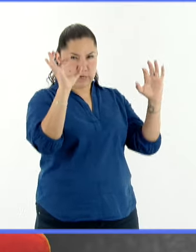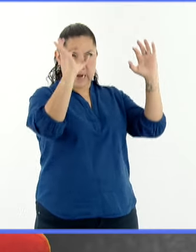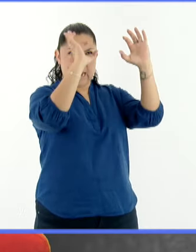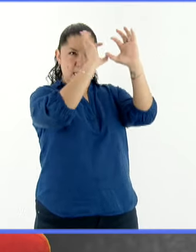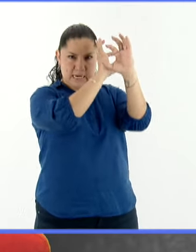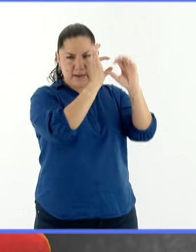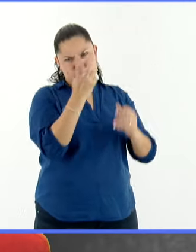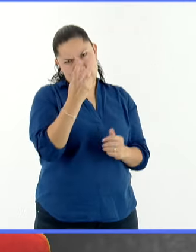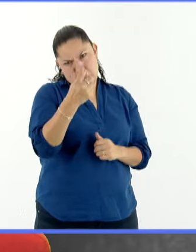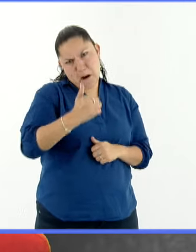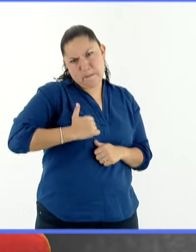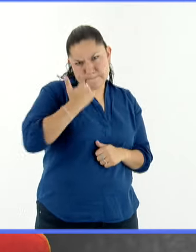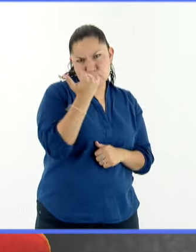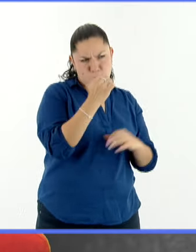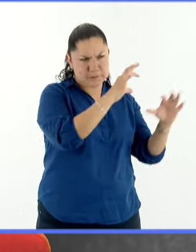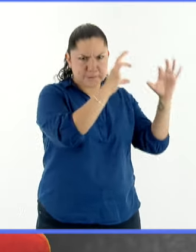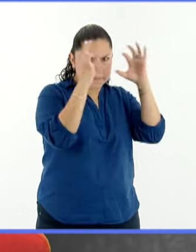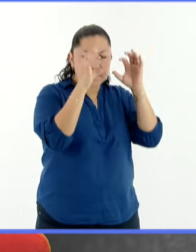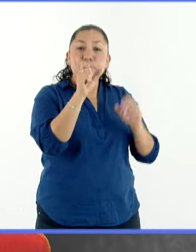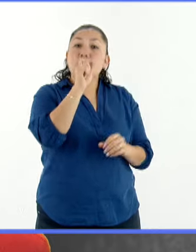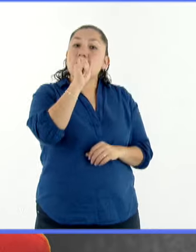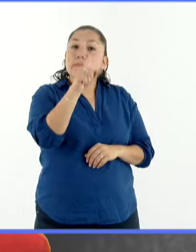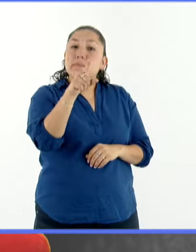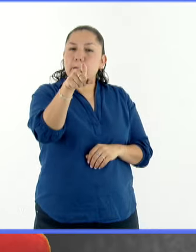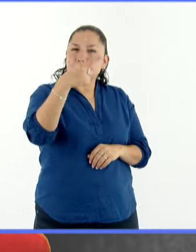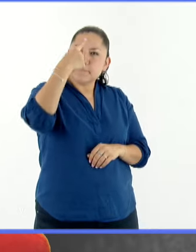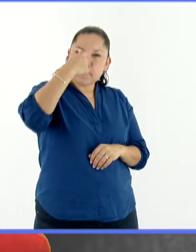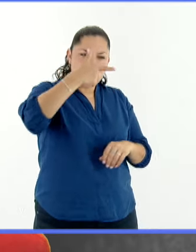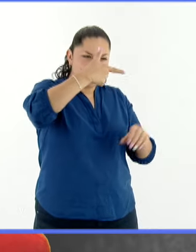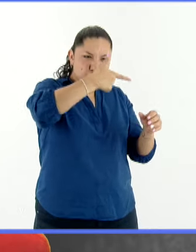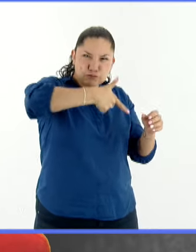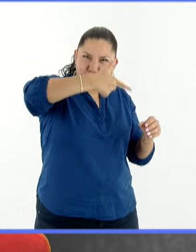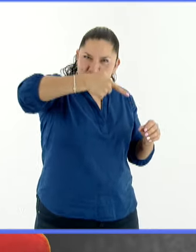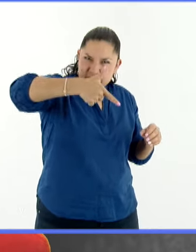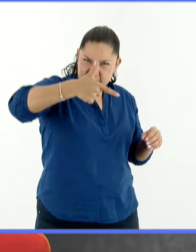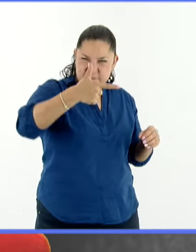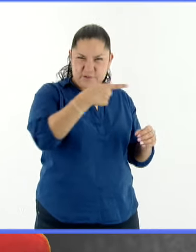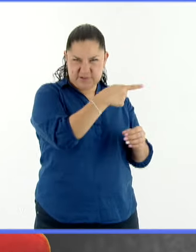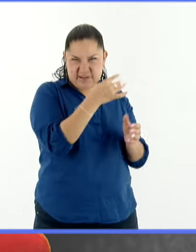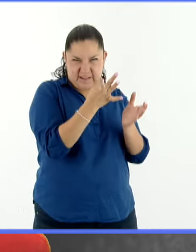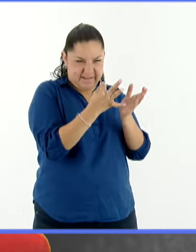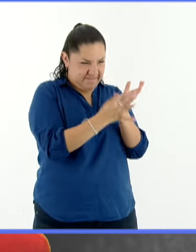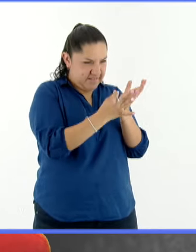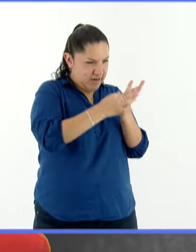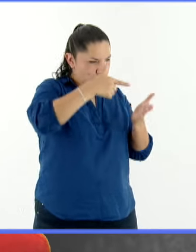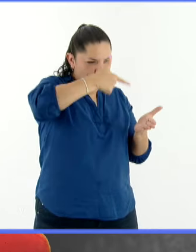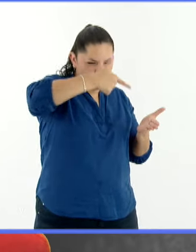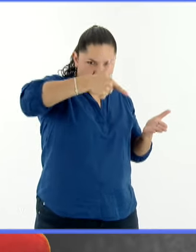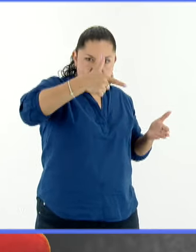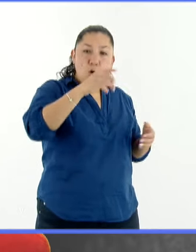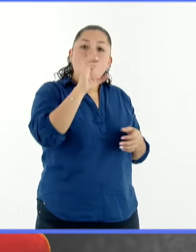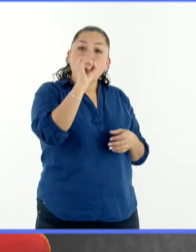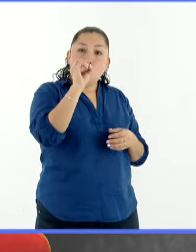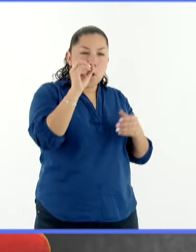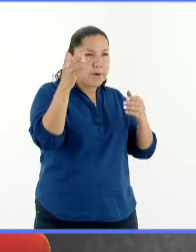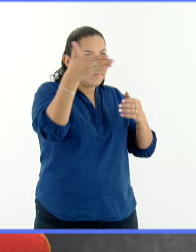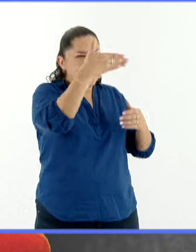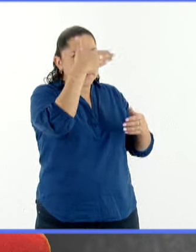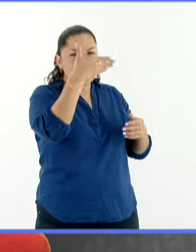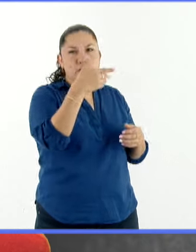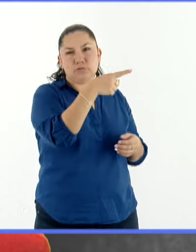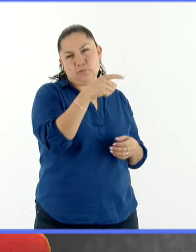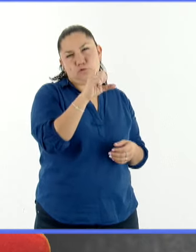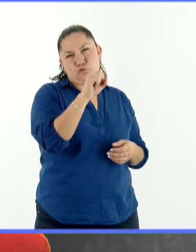alternativa sería utilizar estos vidrios de soldador, nada más hay que, o sombras que les llaman, que sean de grado entre 12 y 14, entre más grande,